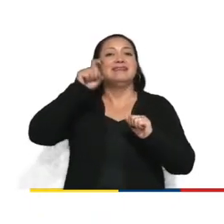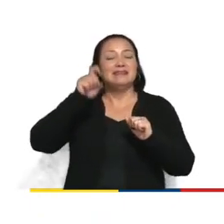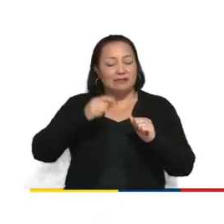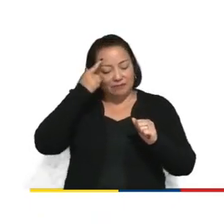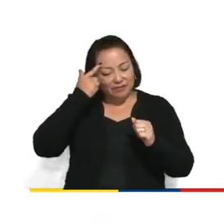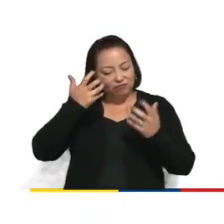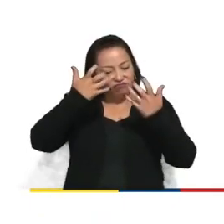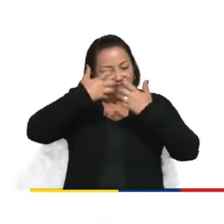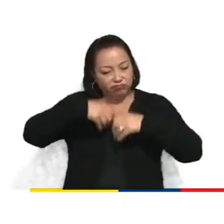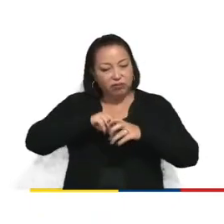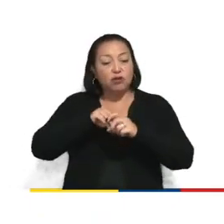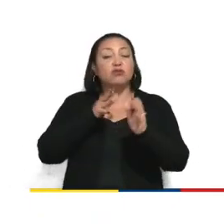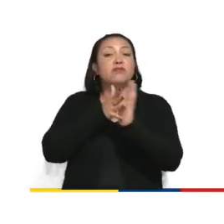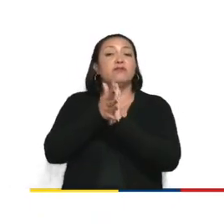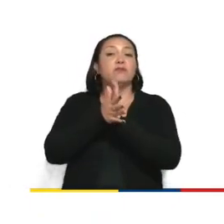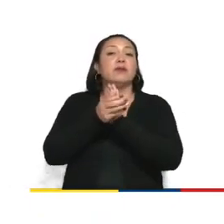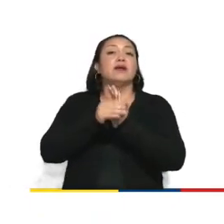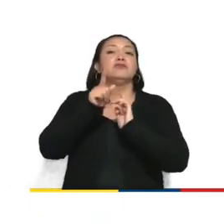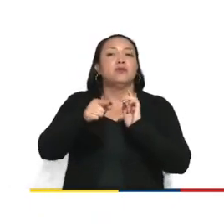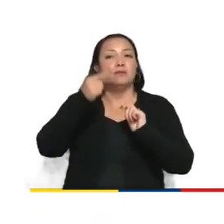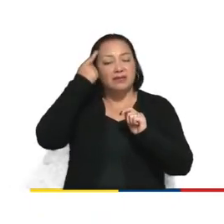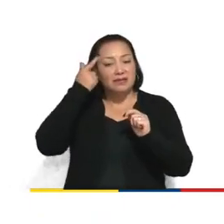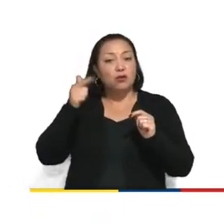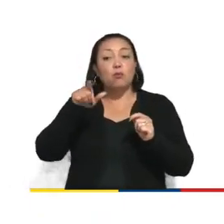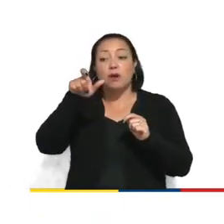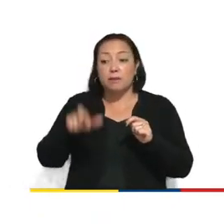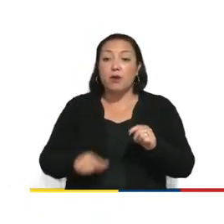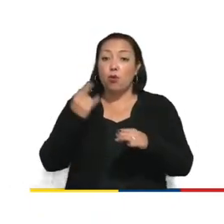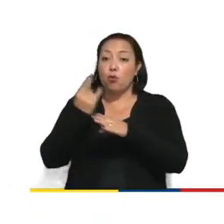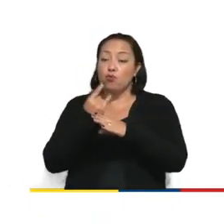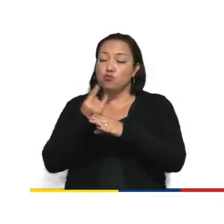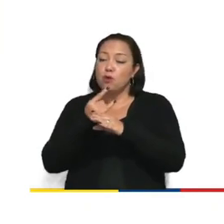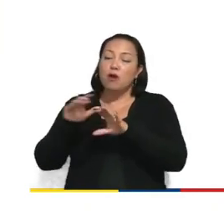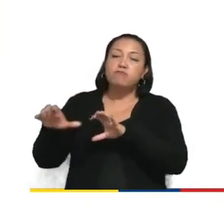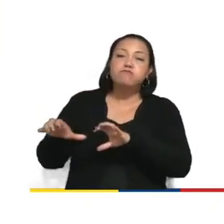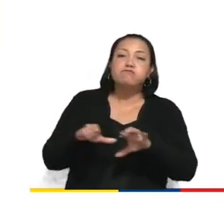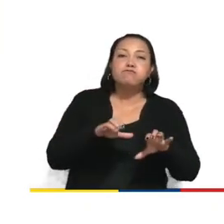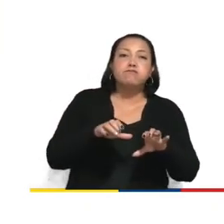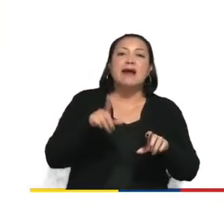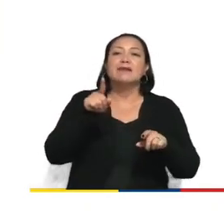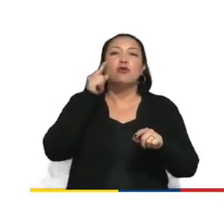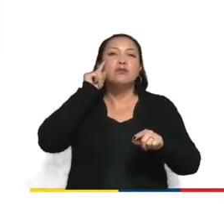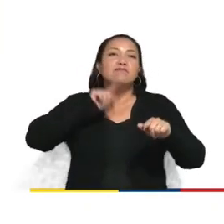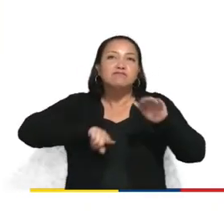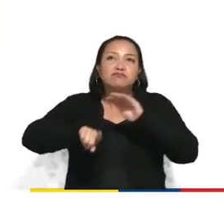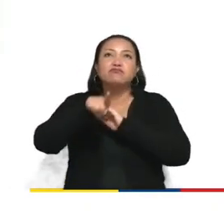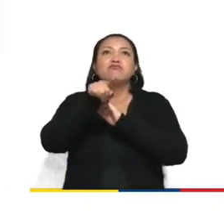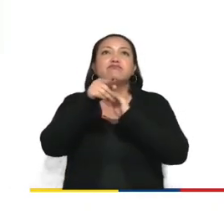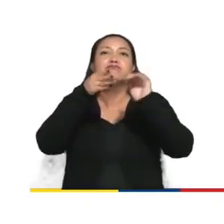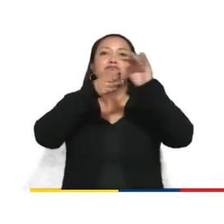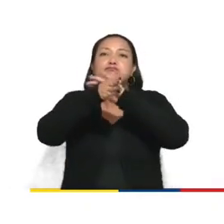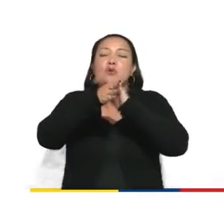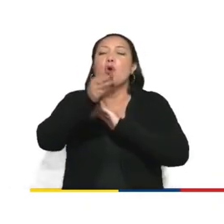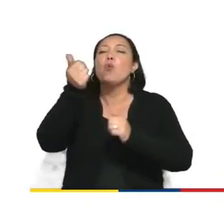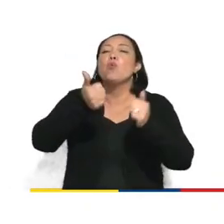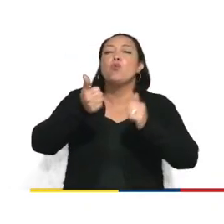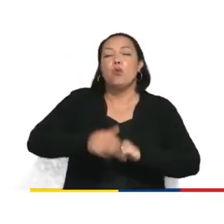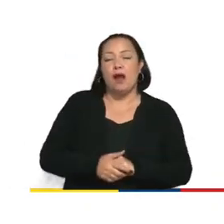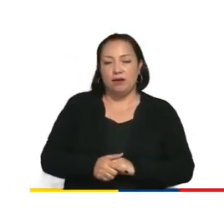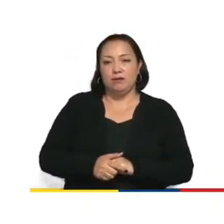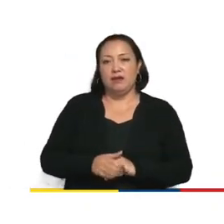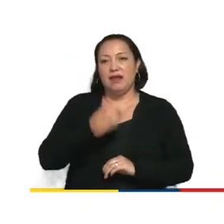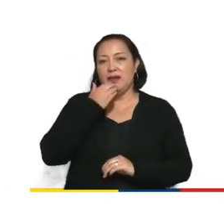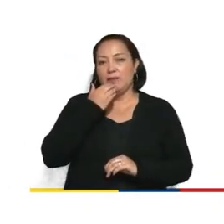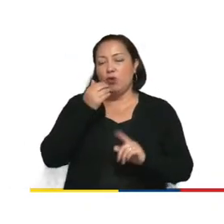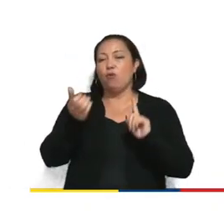información sobre comportamiento del usuario, en dónde fue que él visitó. de hecho, así que sabrían, por ejemplo,